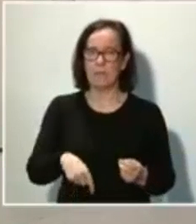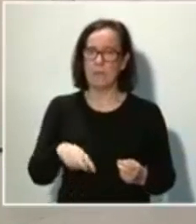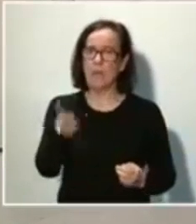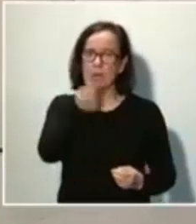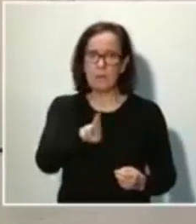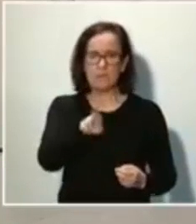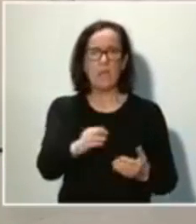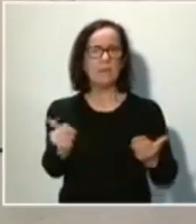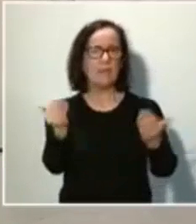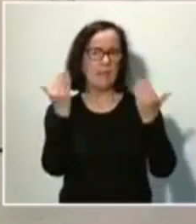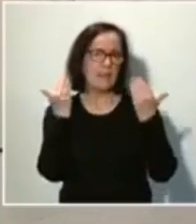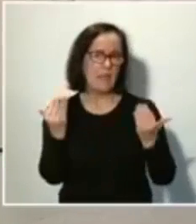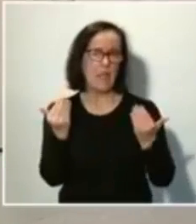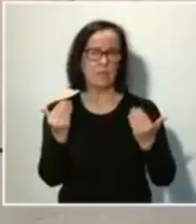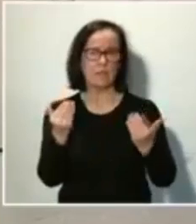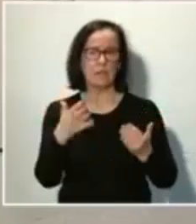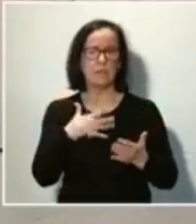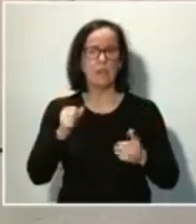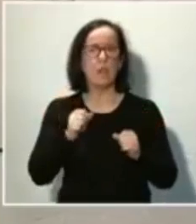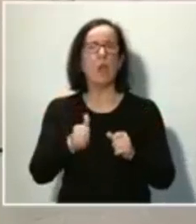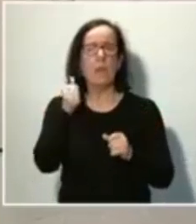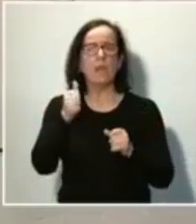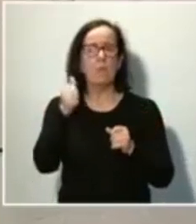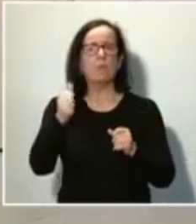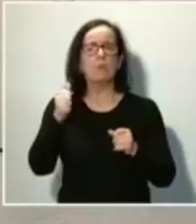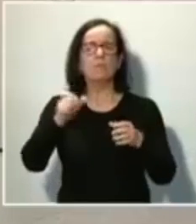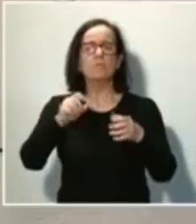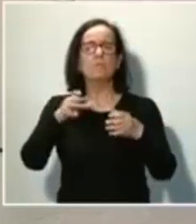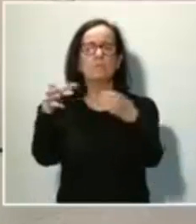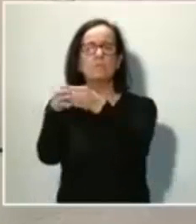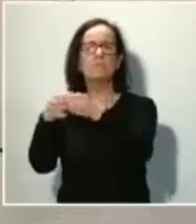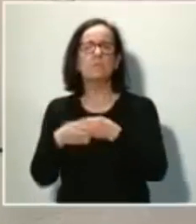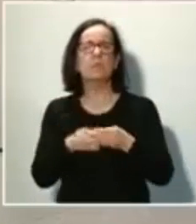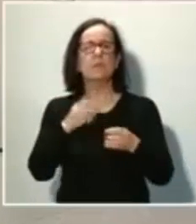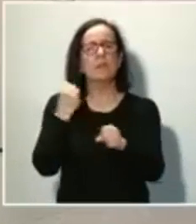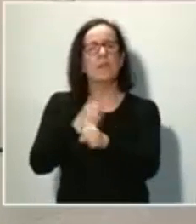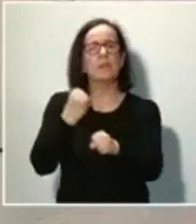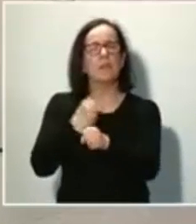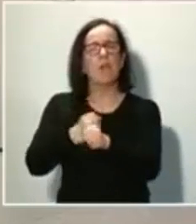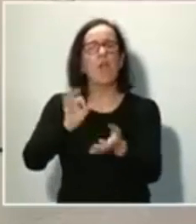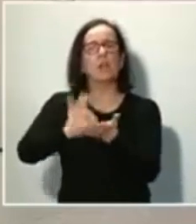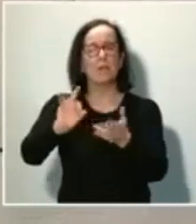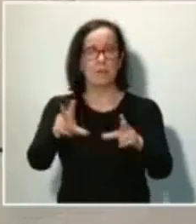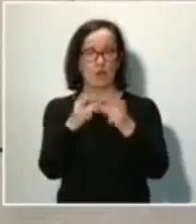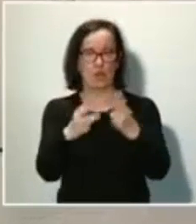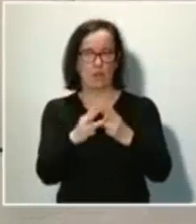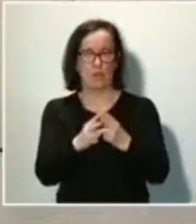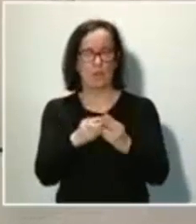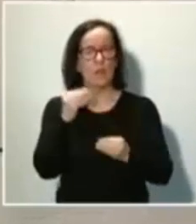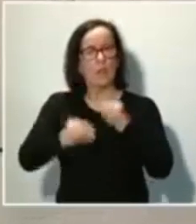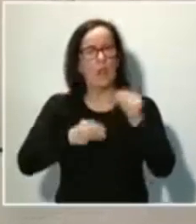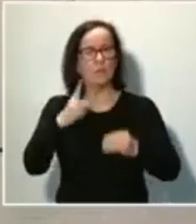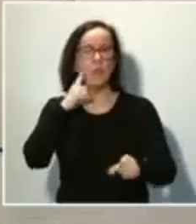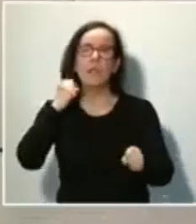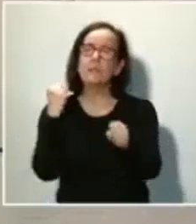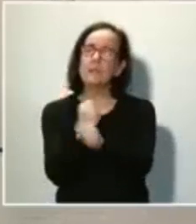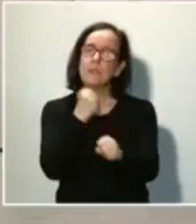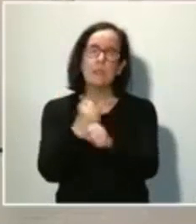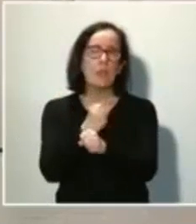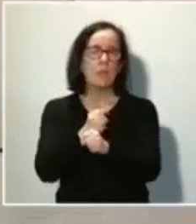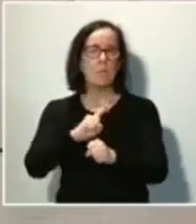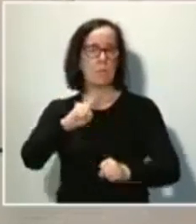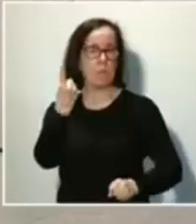agradecimiento, quiero hacerlo extensivo también a los compatriotas que trabajan en los servicios sociales, que están haciendo un trabajo en primera línea